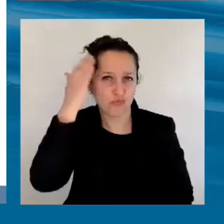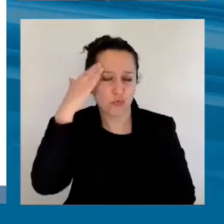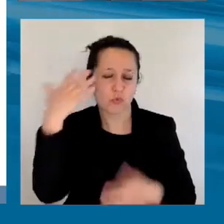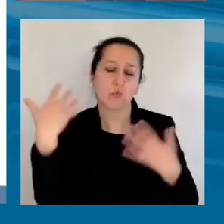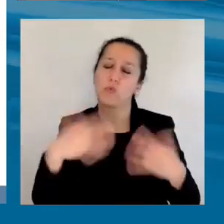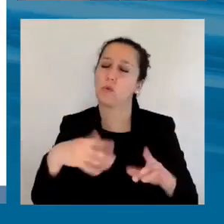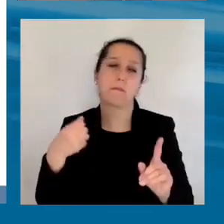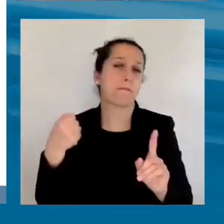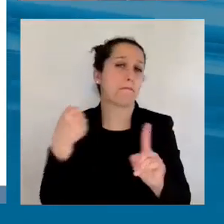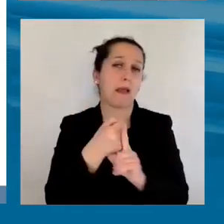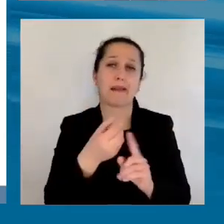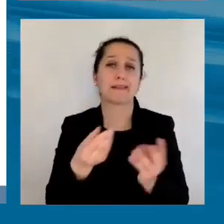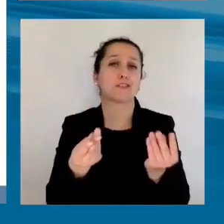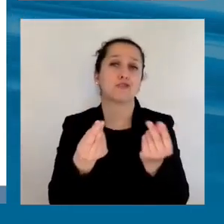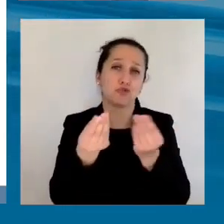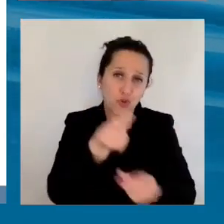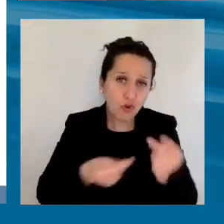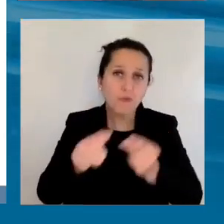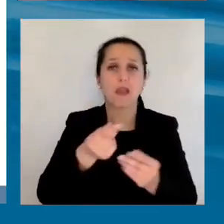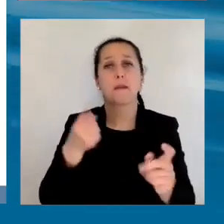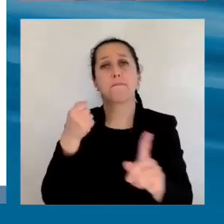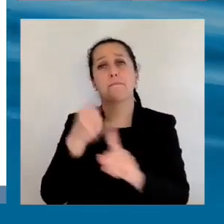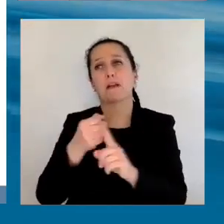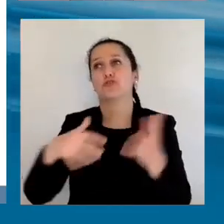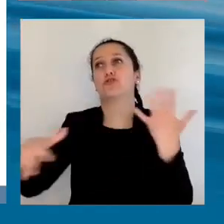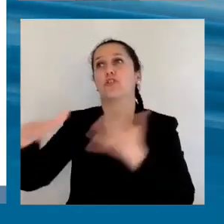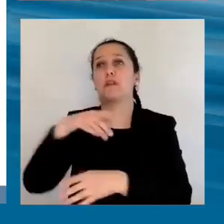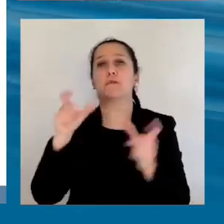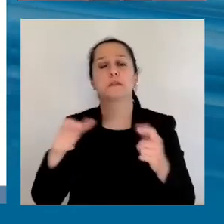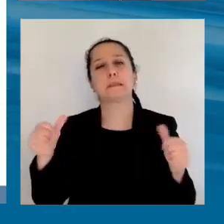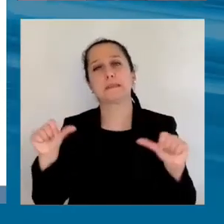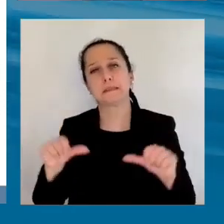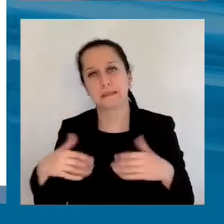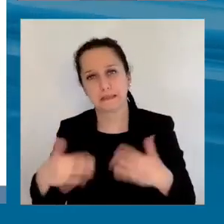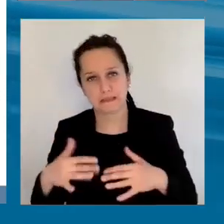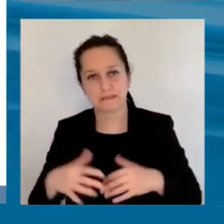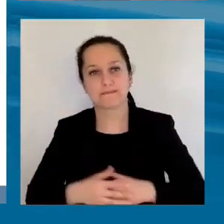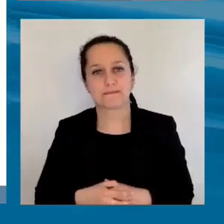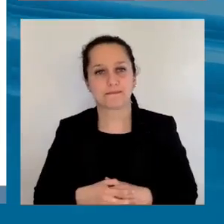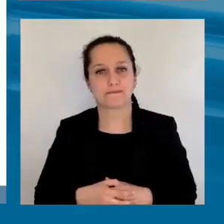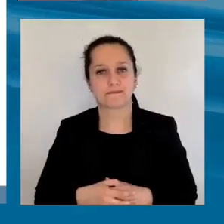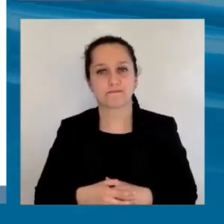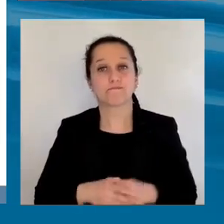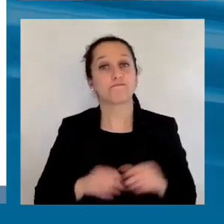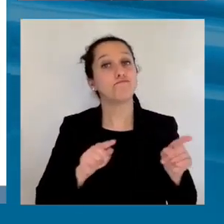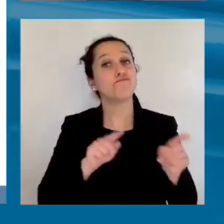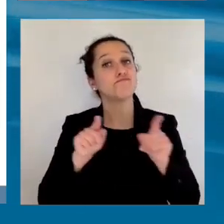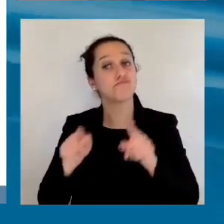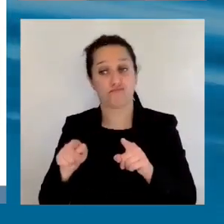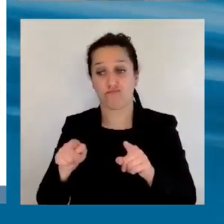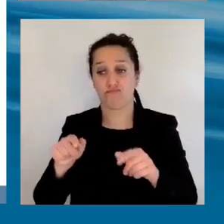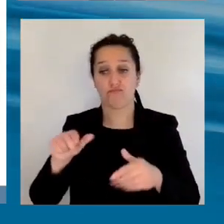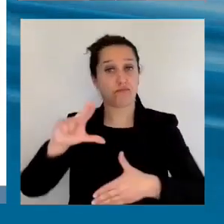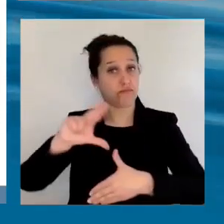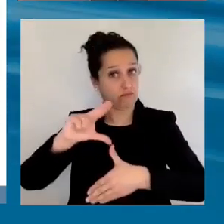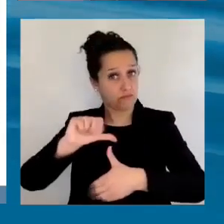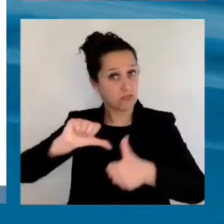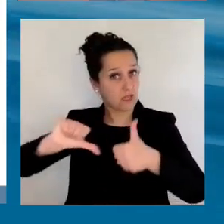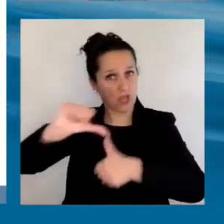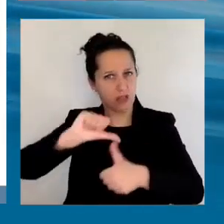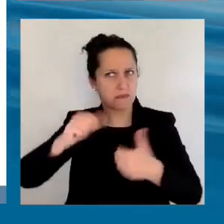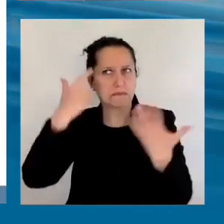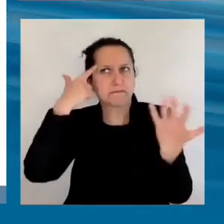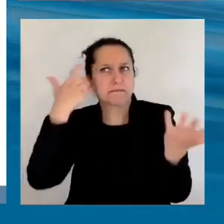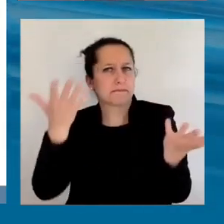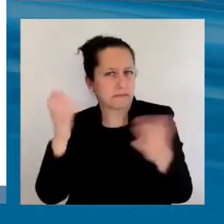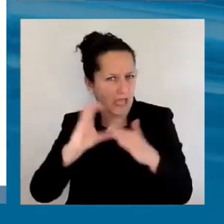económicas y sociales. ¿Qué implica todo esto para América Latina y el Caribe? Bueno, aquí lo que hacemos es levantar preguntas